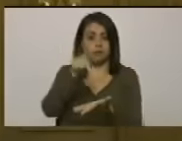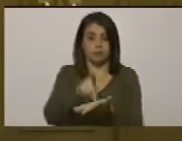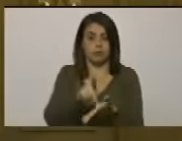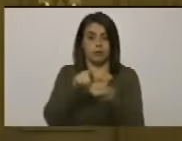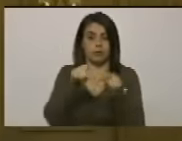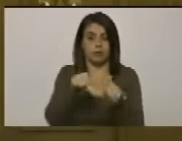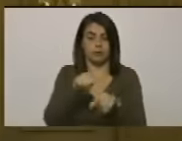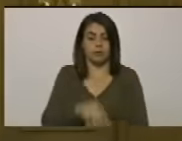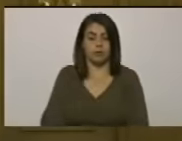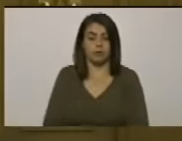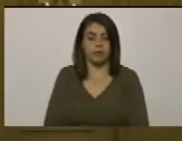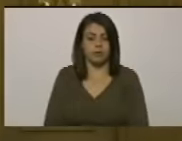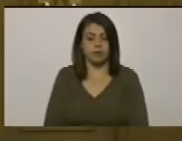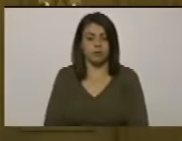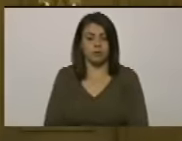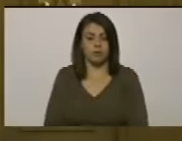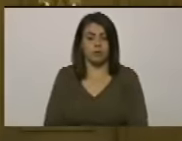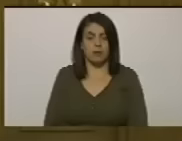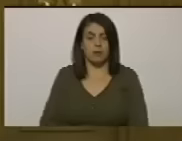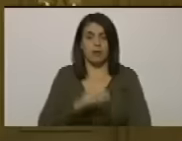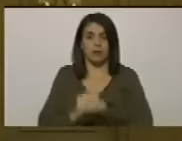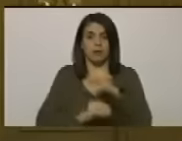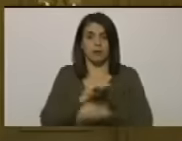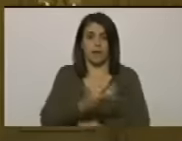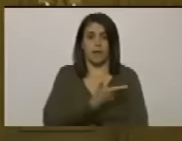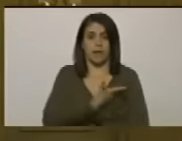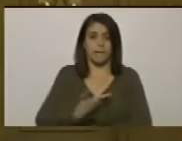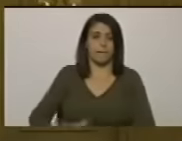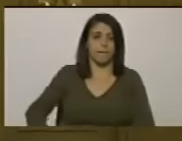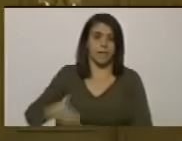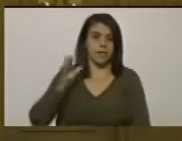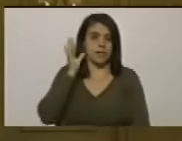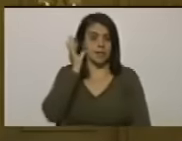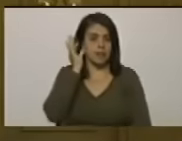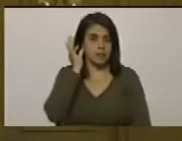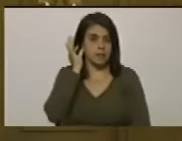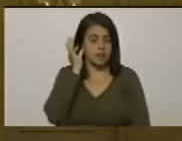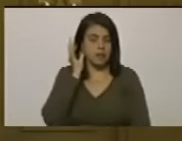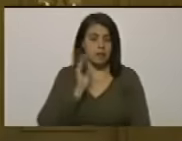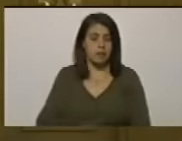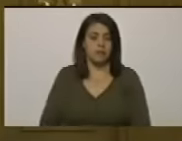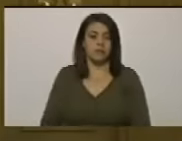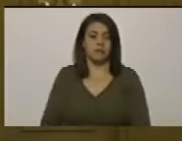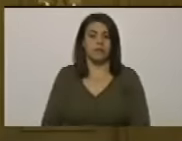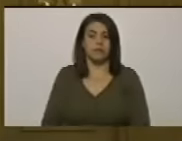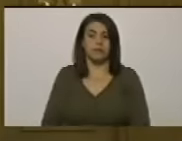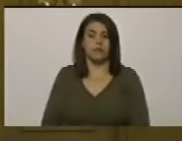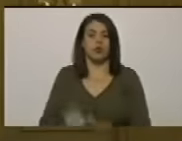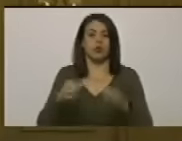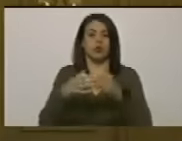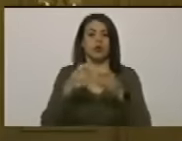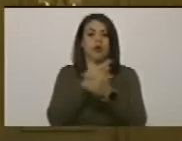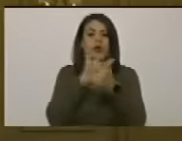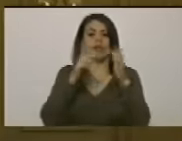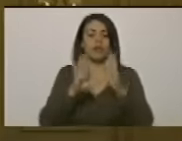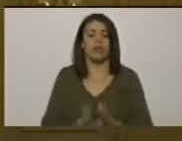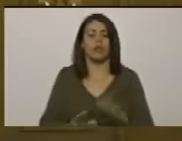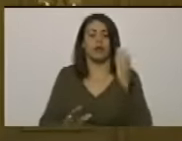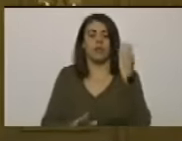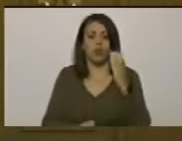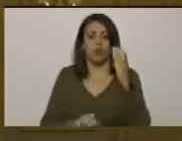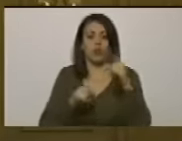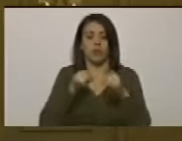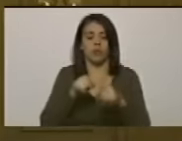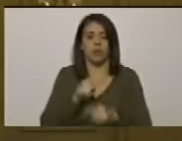a ser presidenta del Partido Liberal colombiano